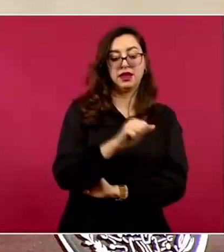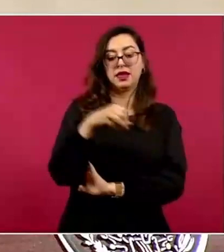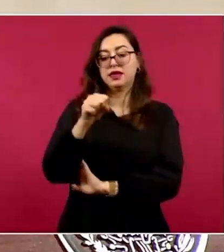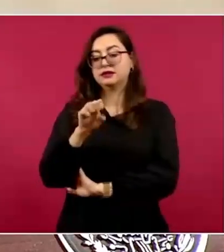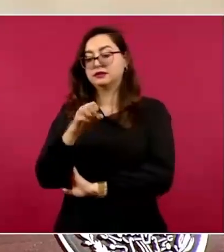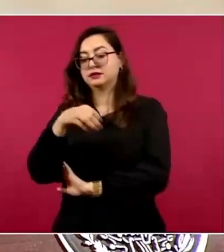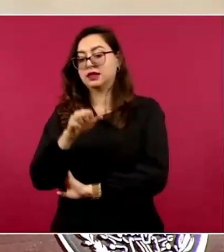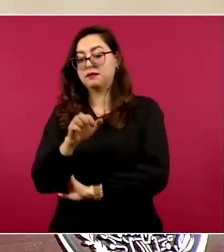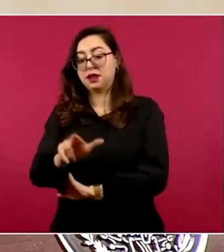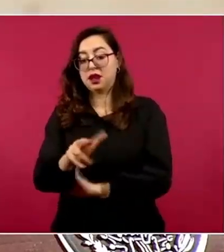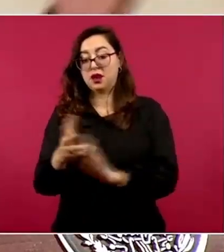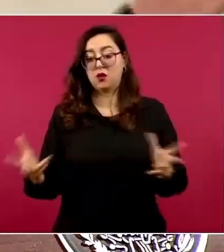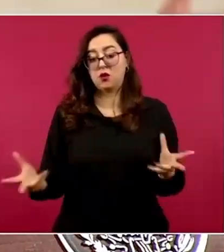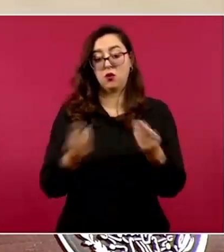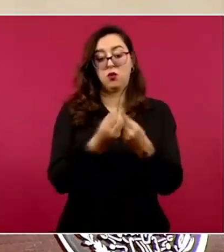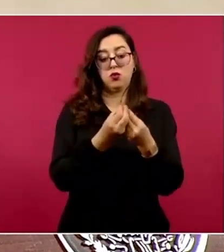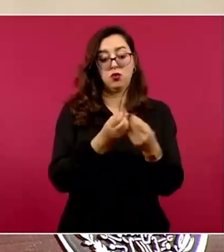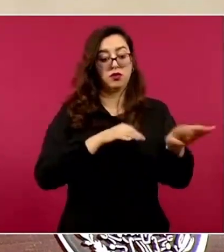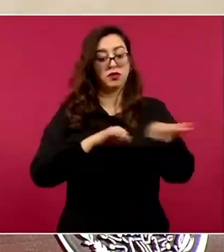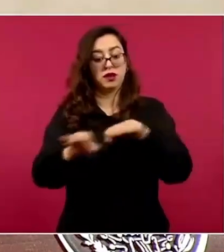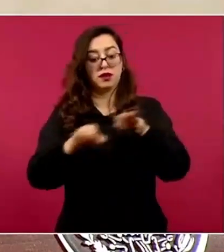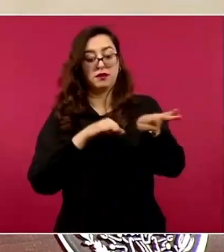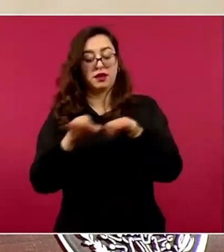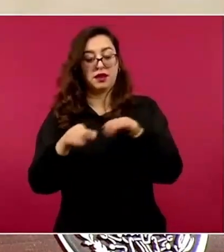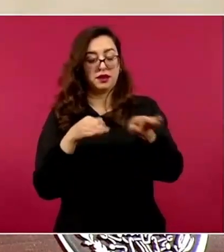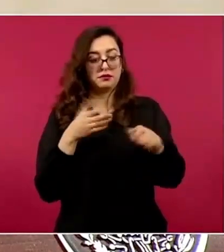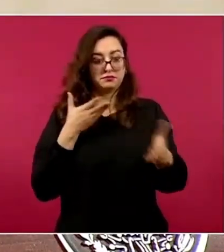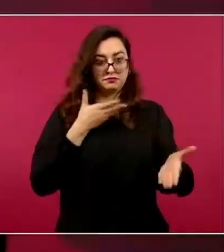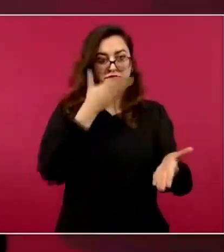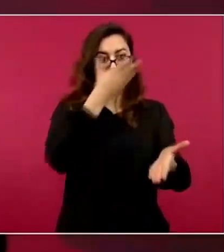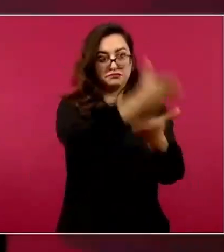Defensa, porque en una situación como la de ayer,